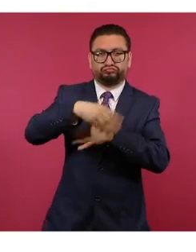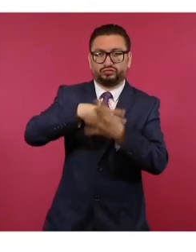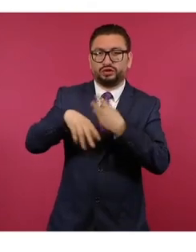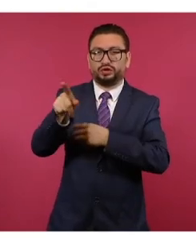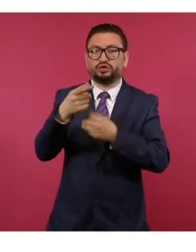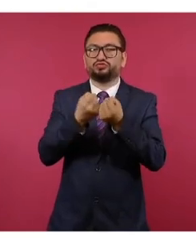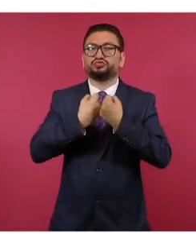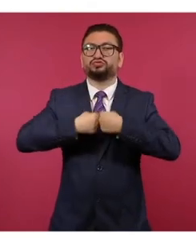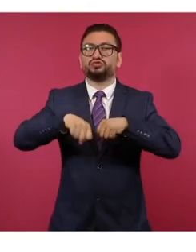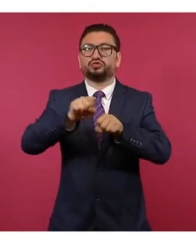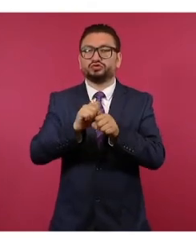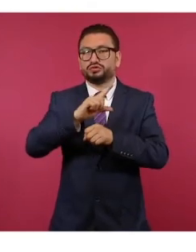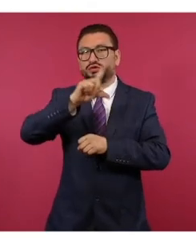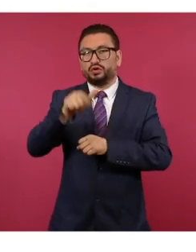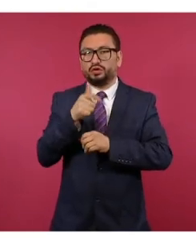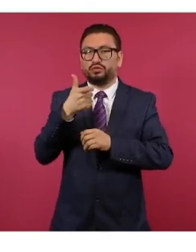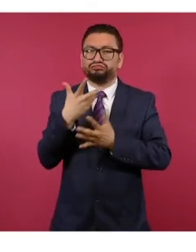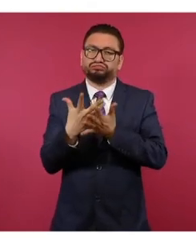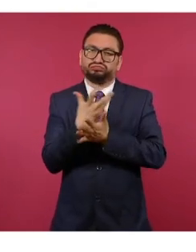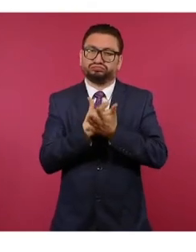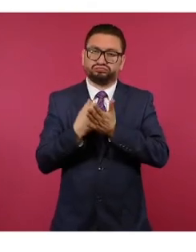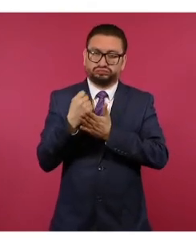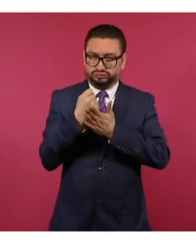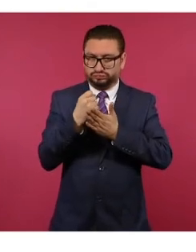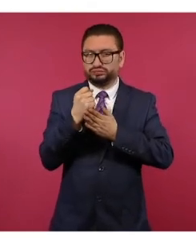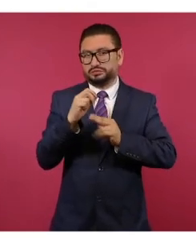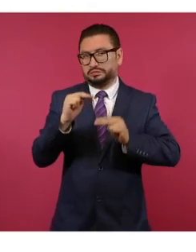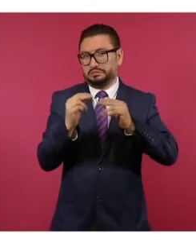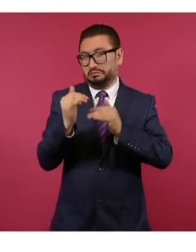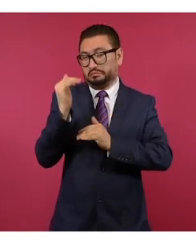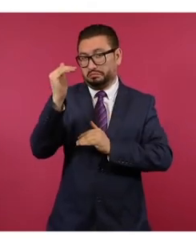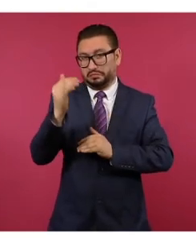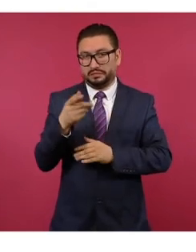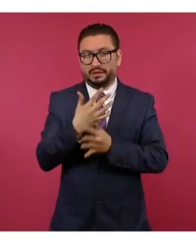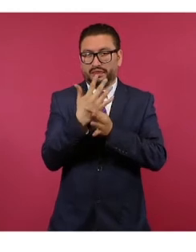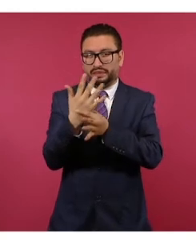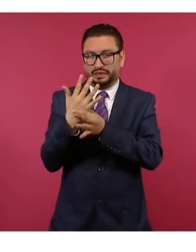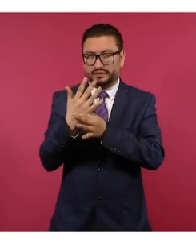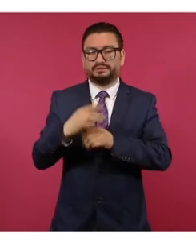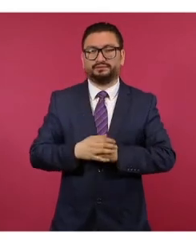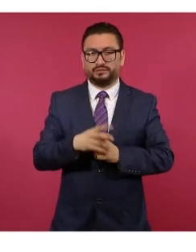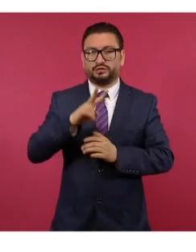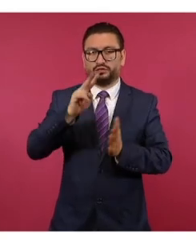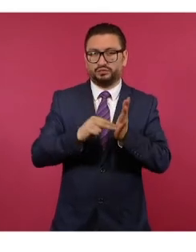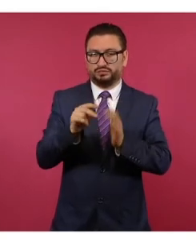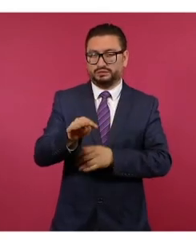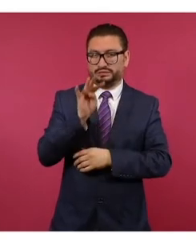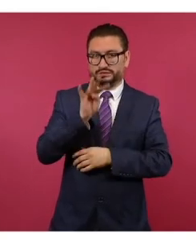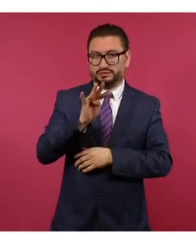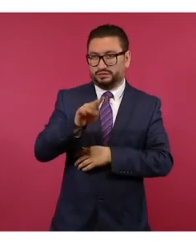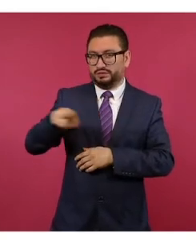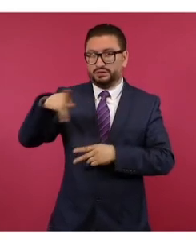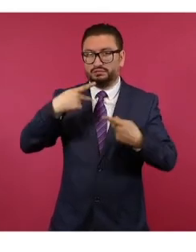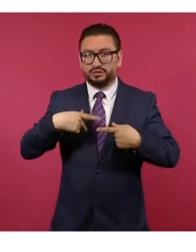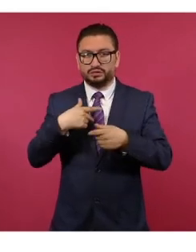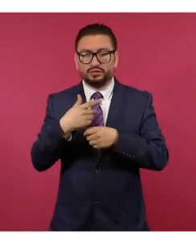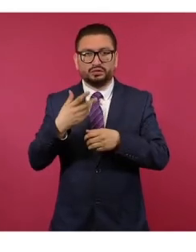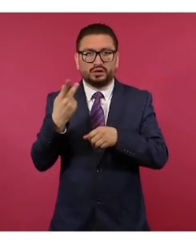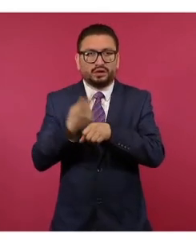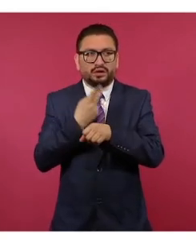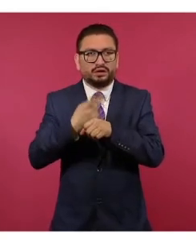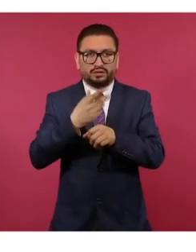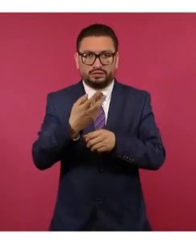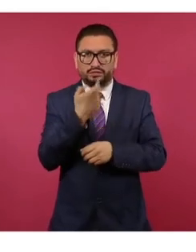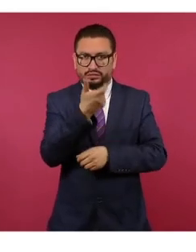socios y podían obtener ganancias superiores a las del mercado en general. En el 2019 las víctimas empezaron a solicitar